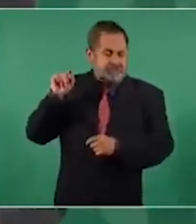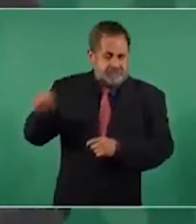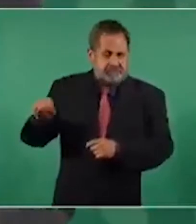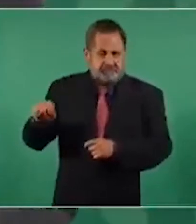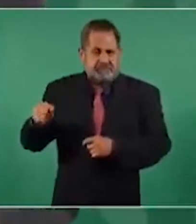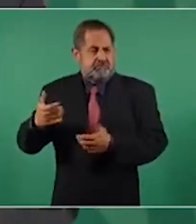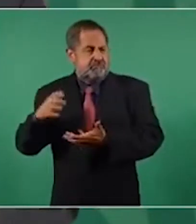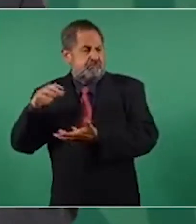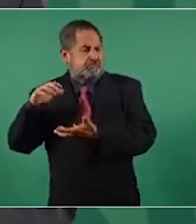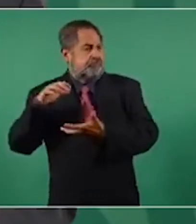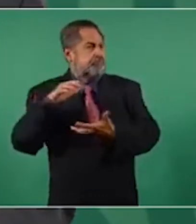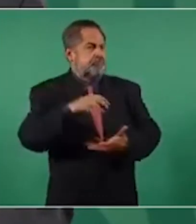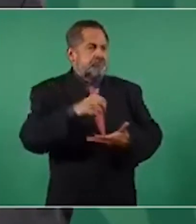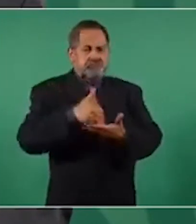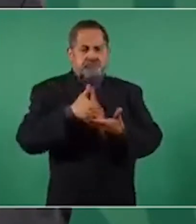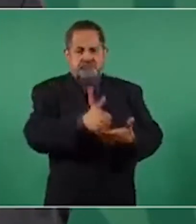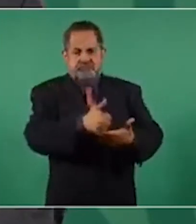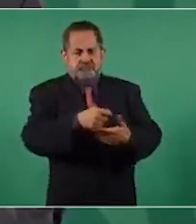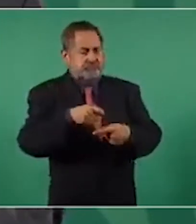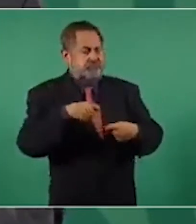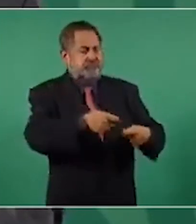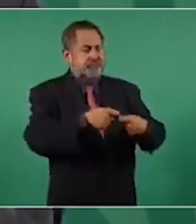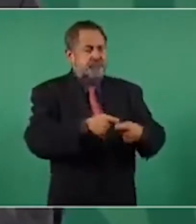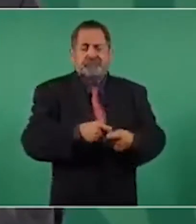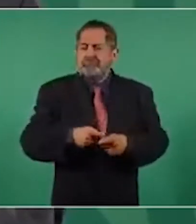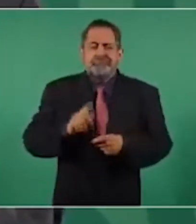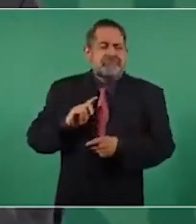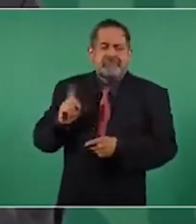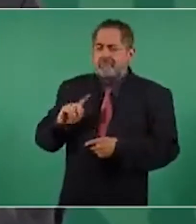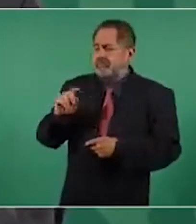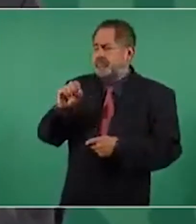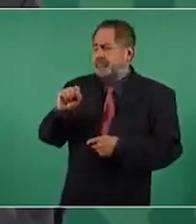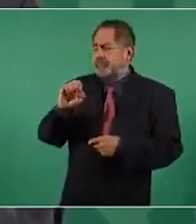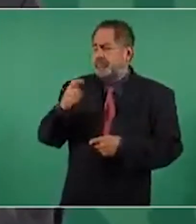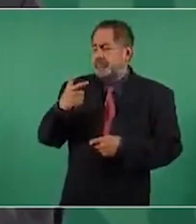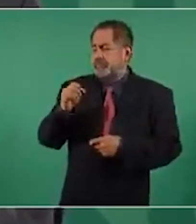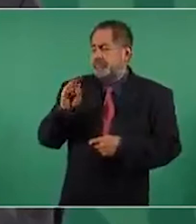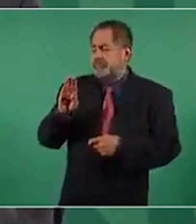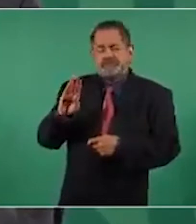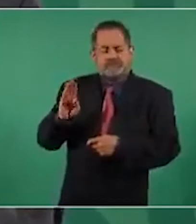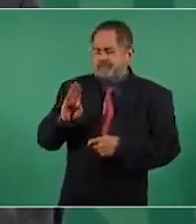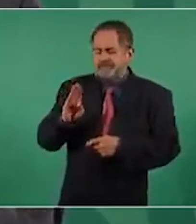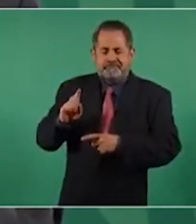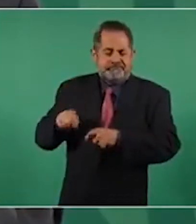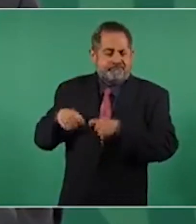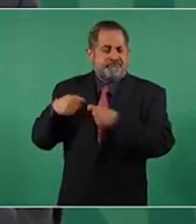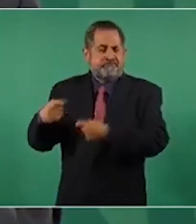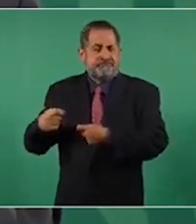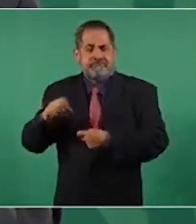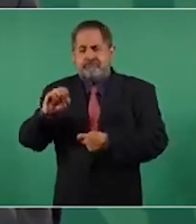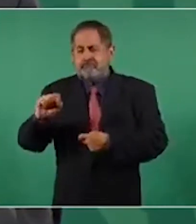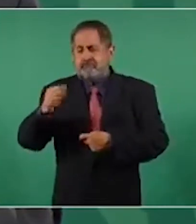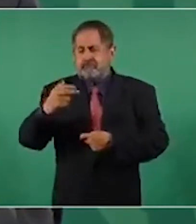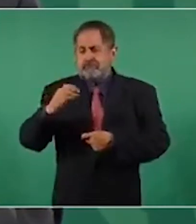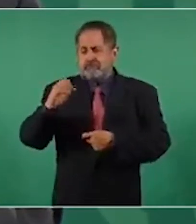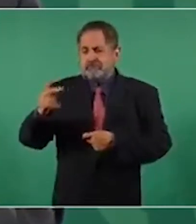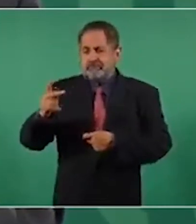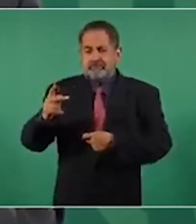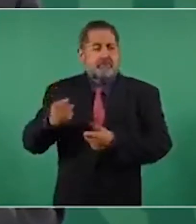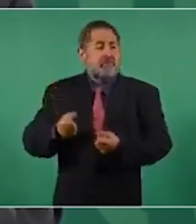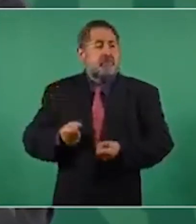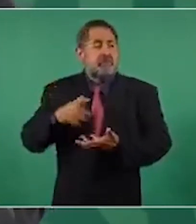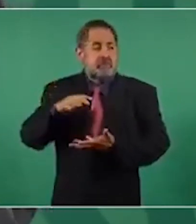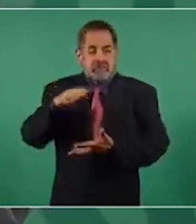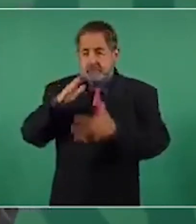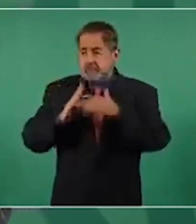que se requieran, no hay límite, porque